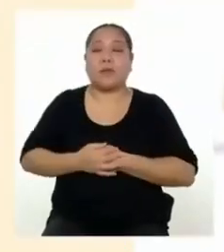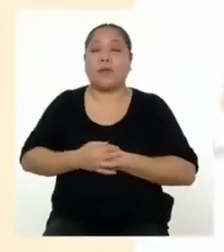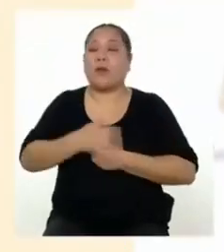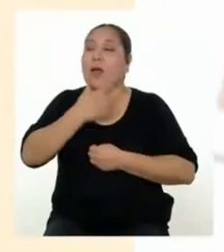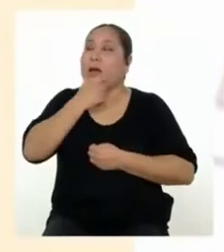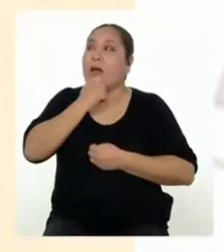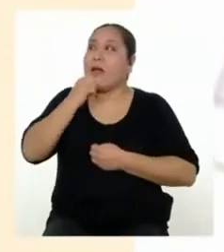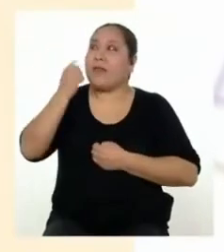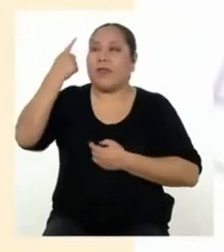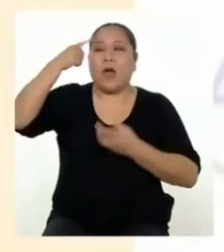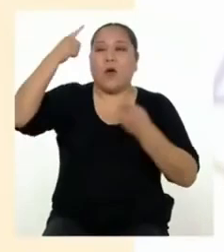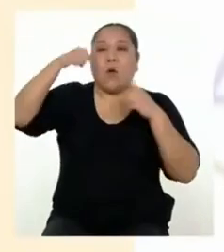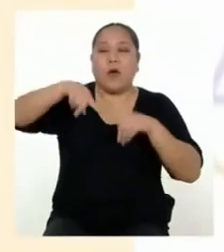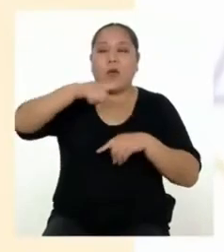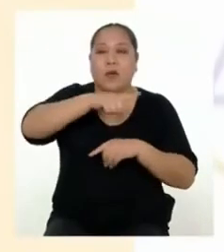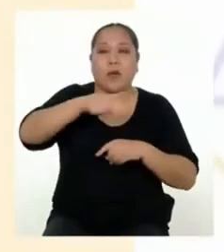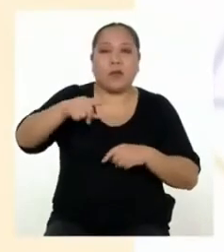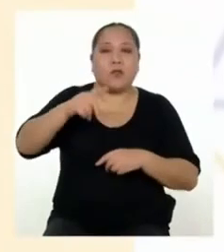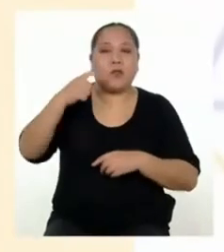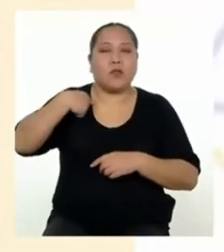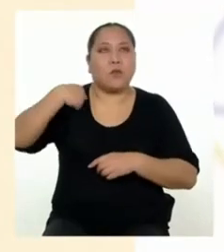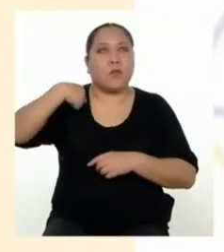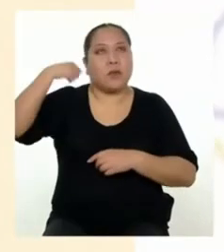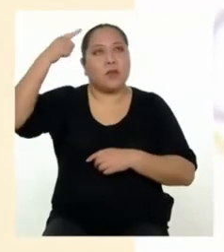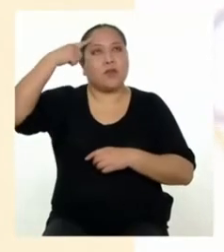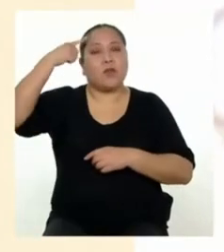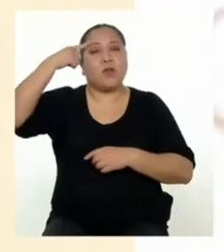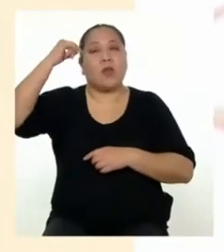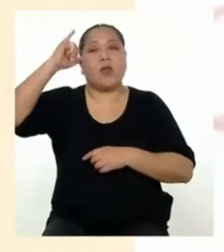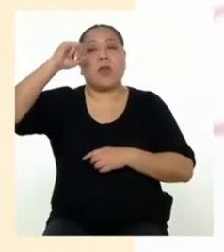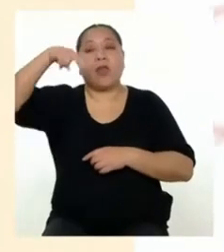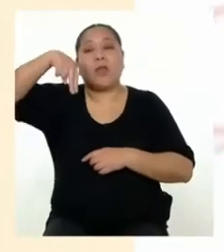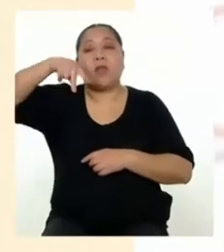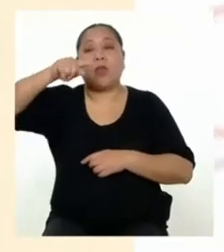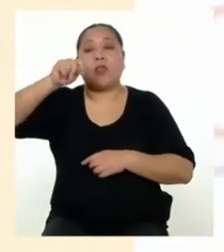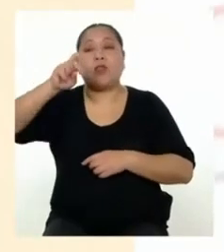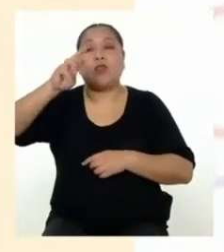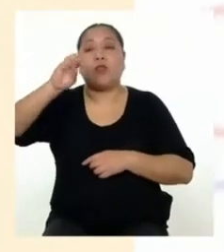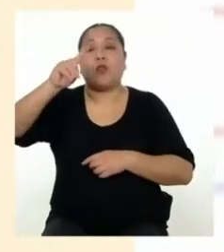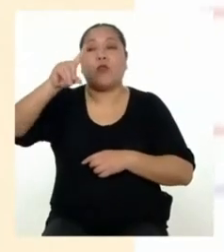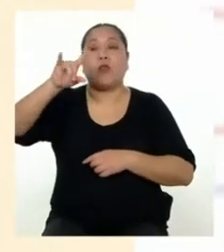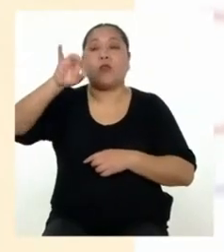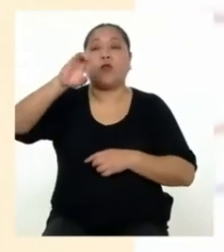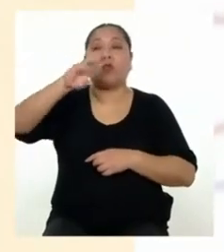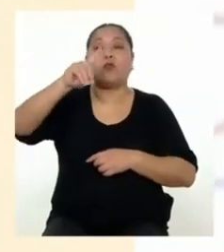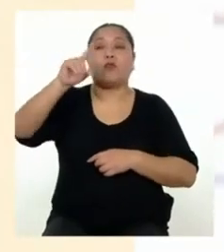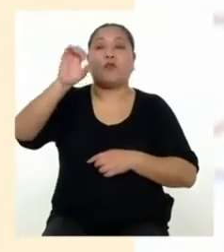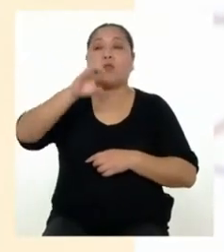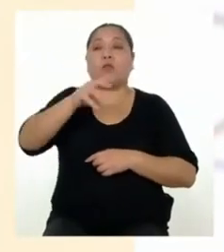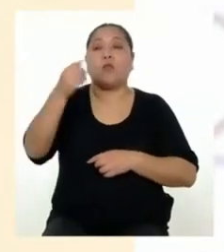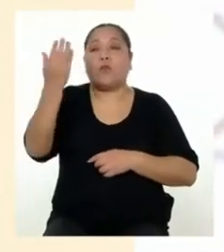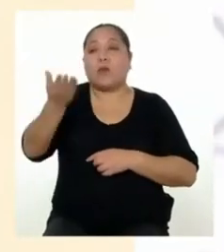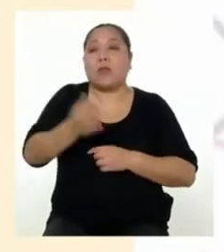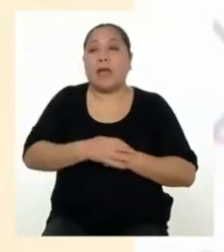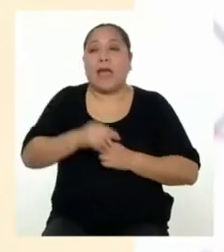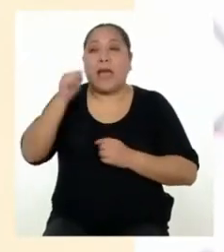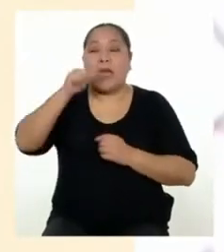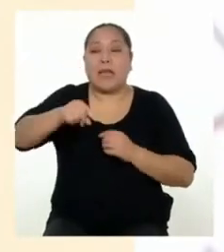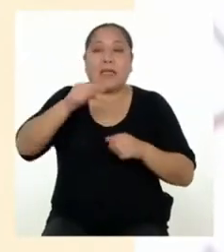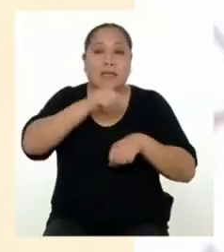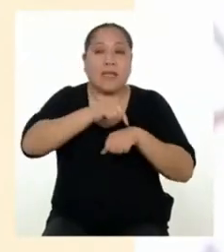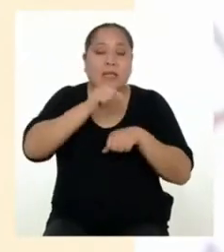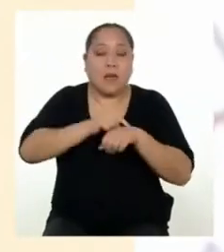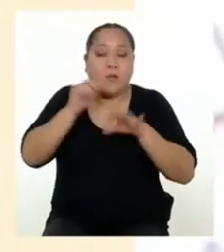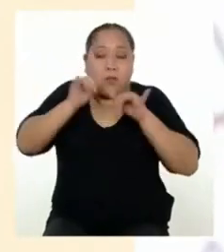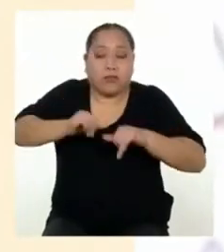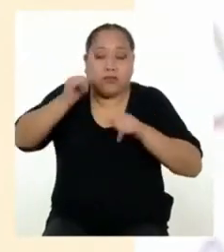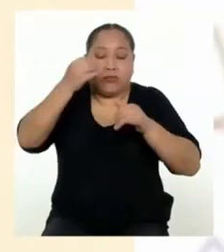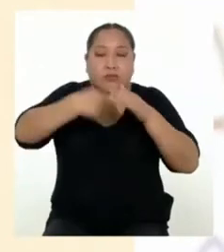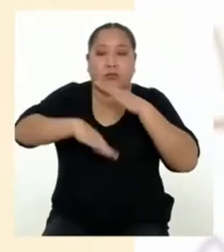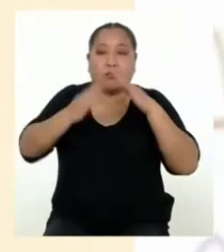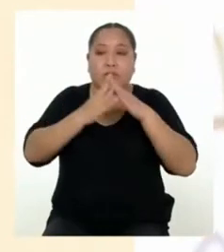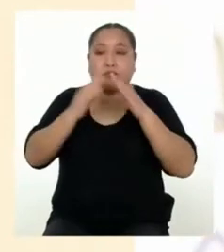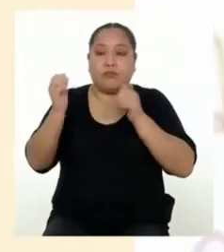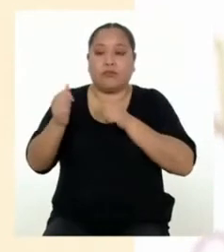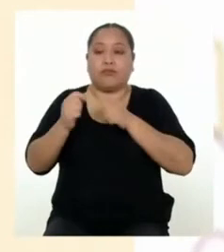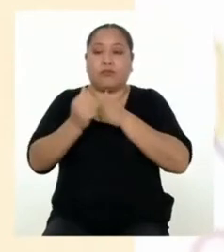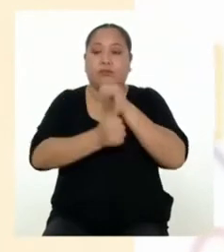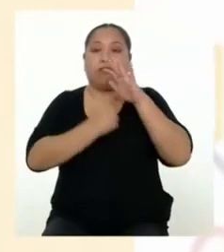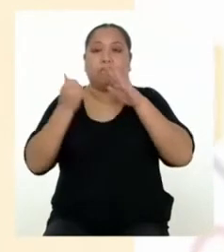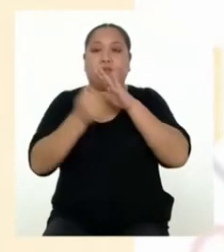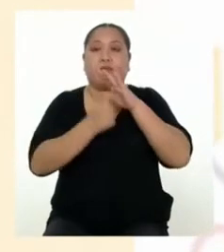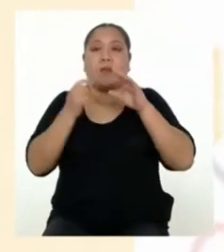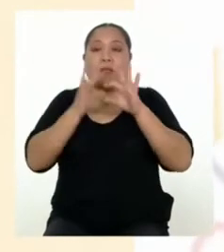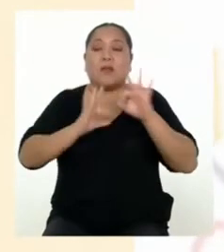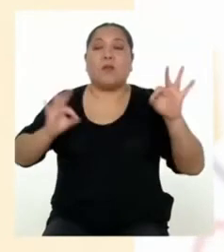De acuerdo a ello, creo que mi introducción podría ser así. En este contexto de cuarentena y aislamiento social, es muy